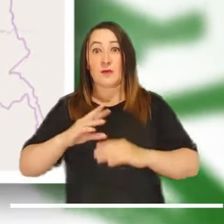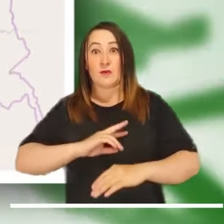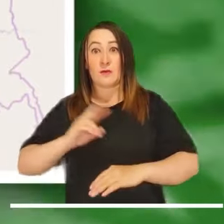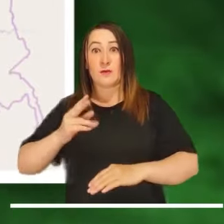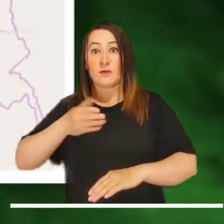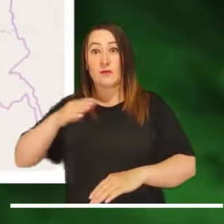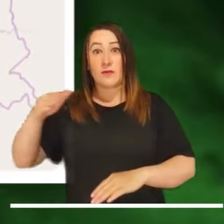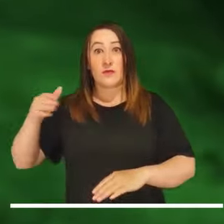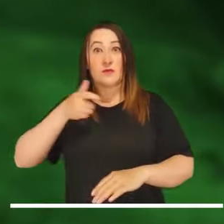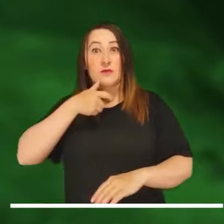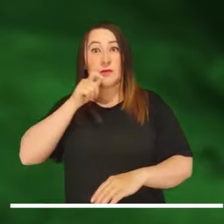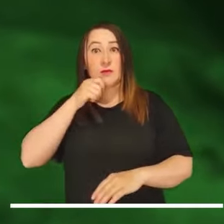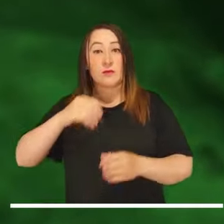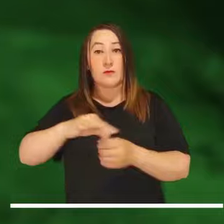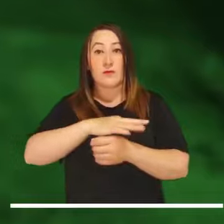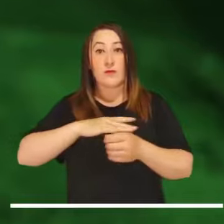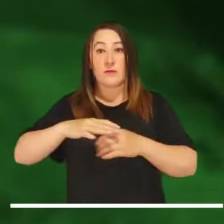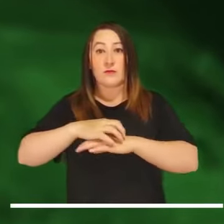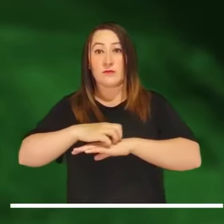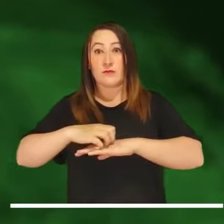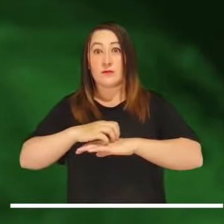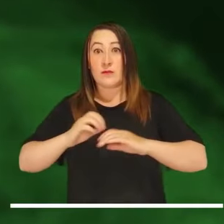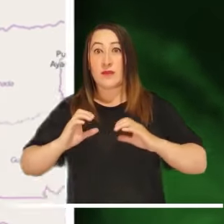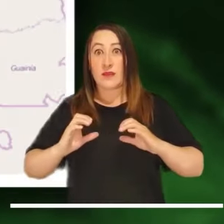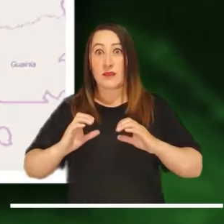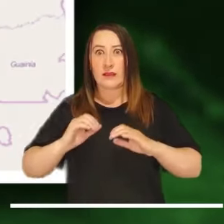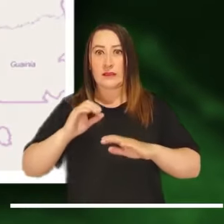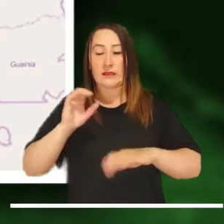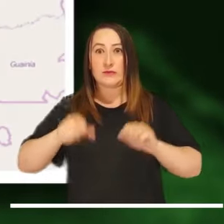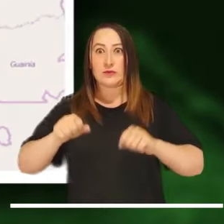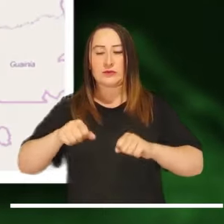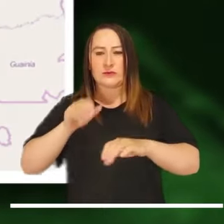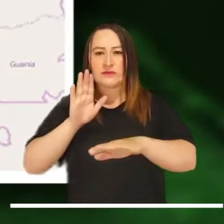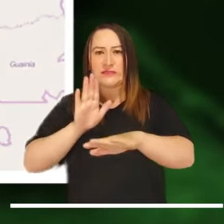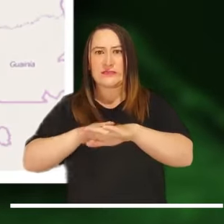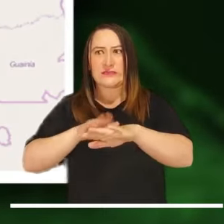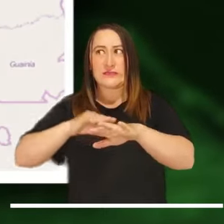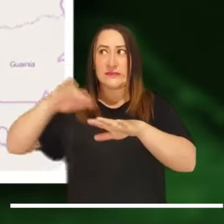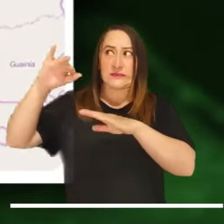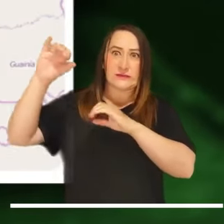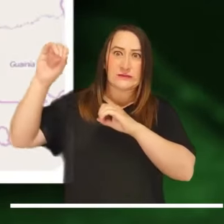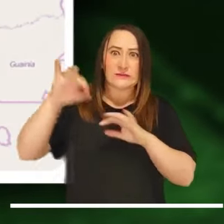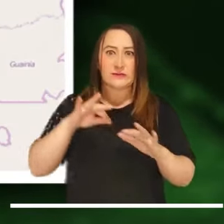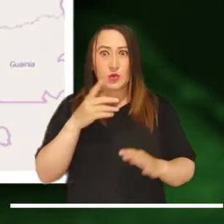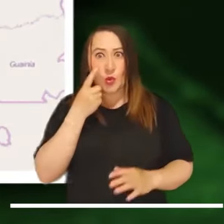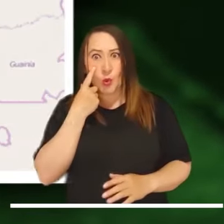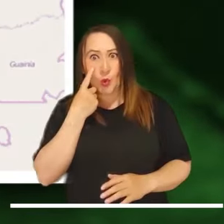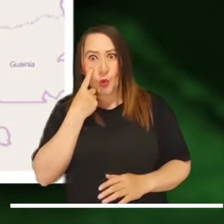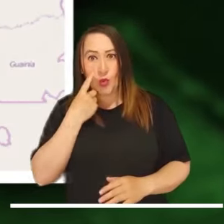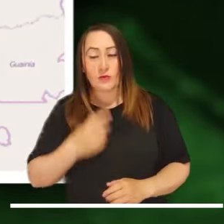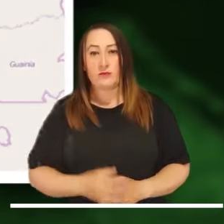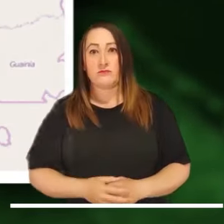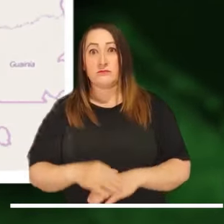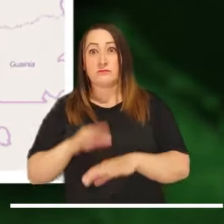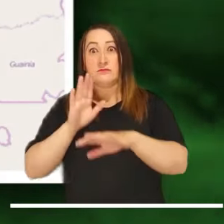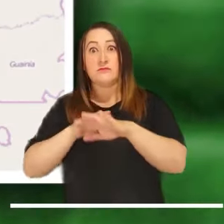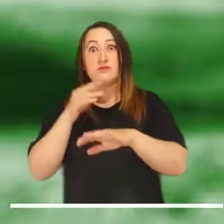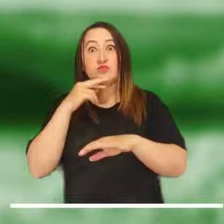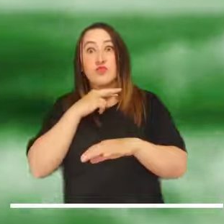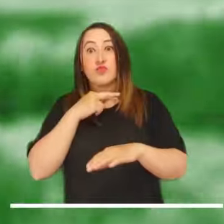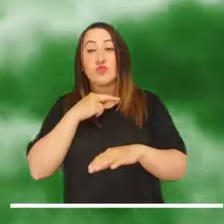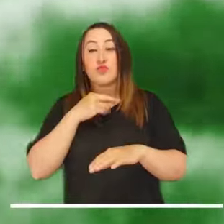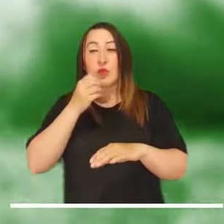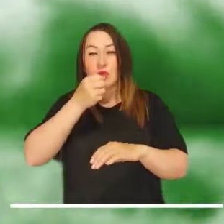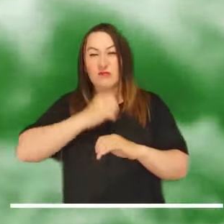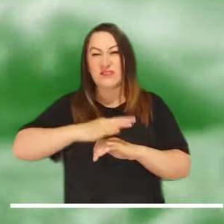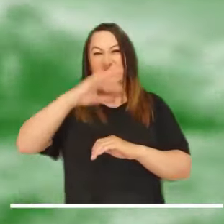Arauca. En Cauca, Valle del Cauca, Antioquia, Caldas, Cundinamarca, Tolima y Caquetá, se activa la alerta por